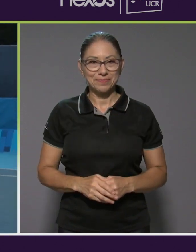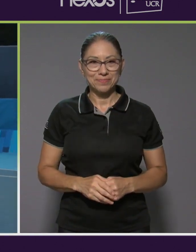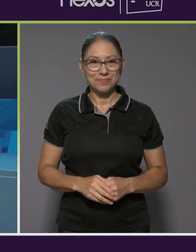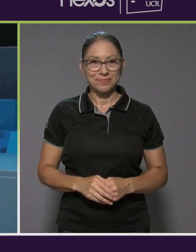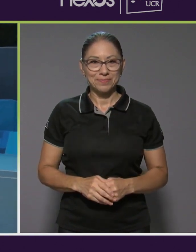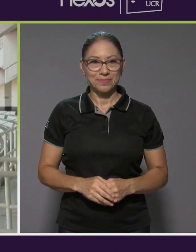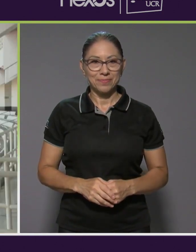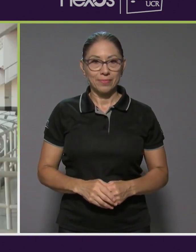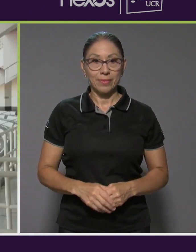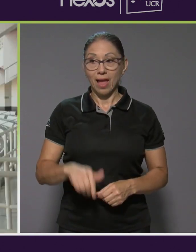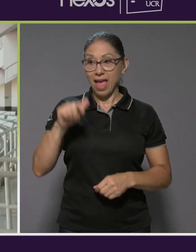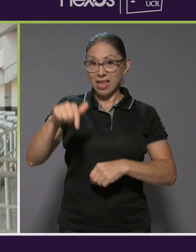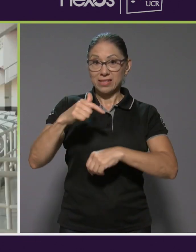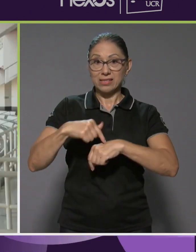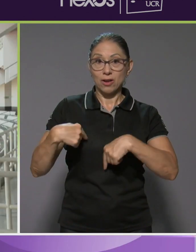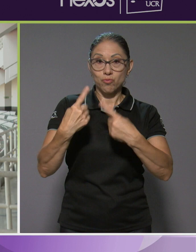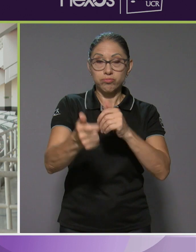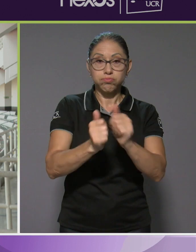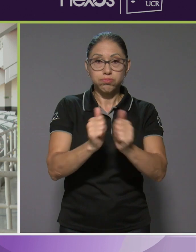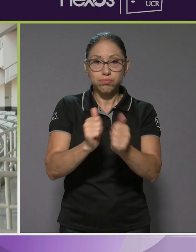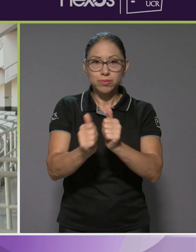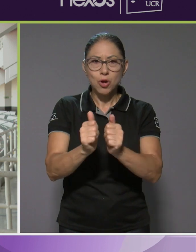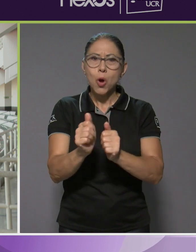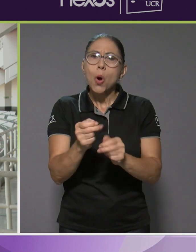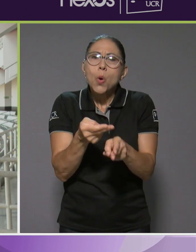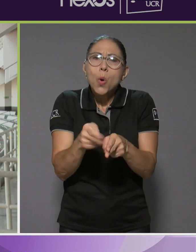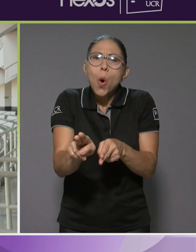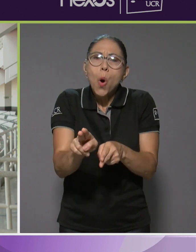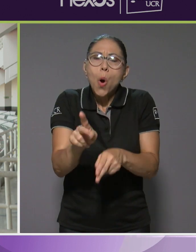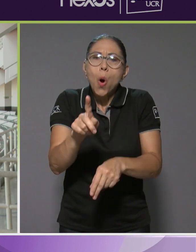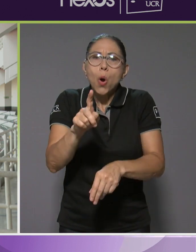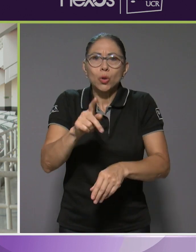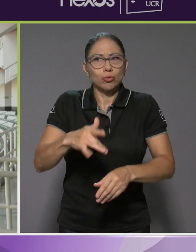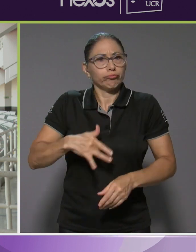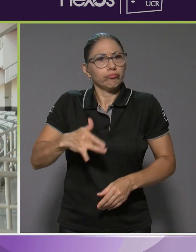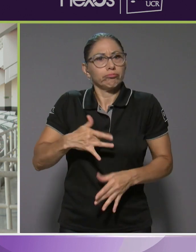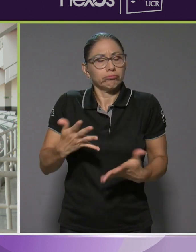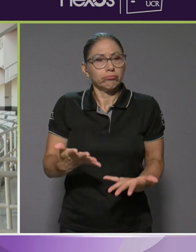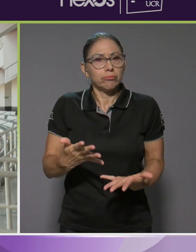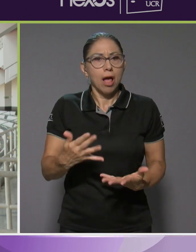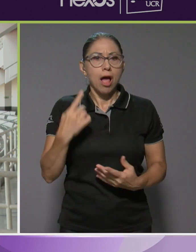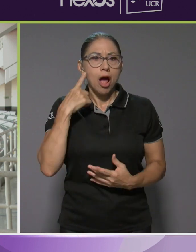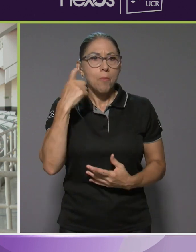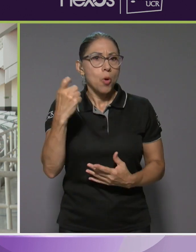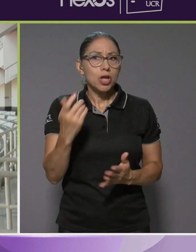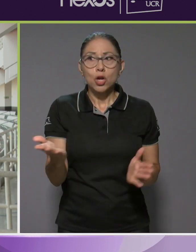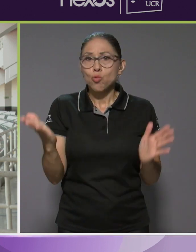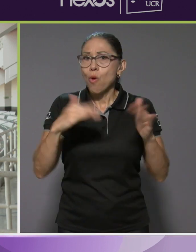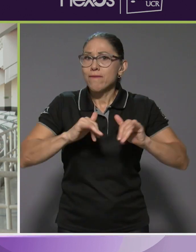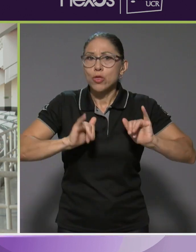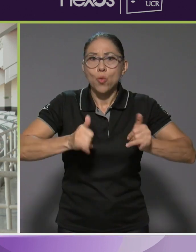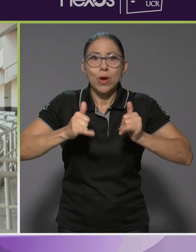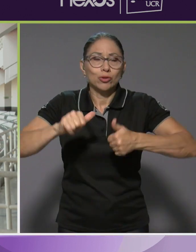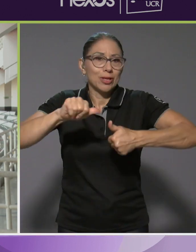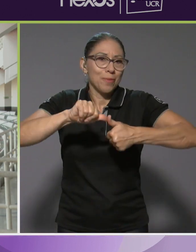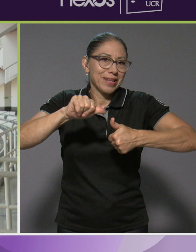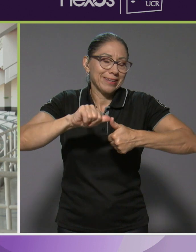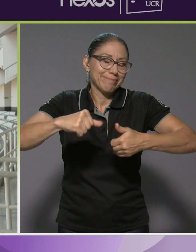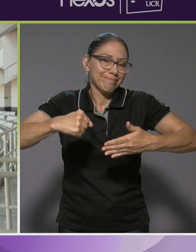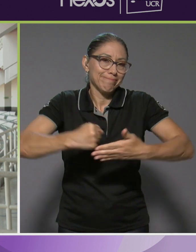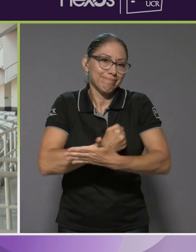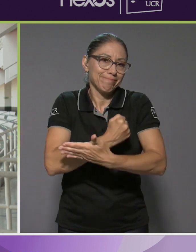Este ciclo se ha hecho como cortito. ¿Por qué? Porque no ha habido centroamericanos, lamentablemente, ni los